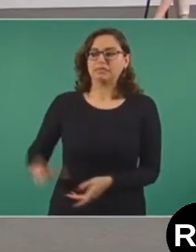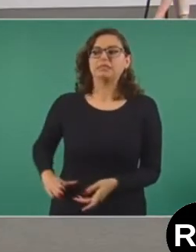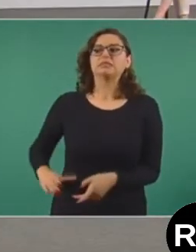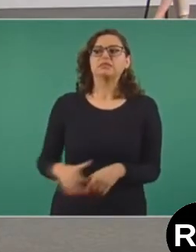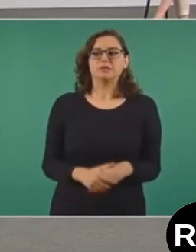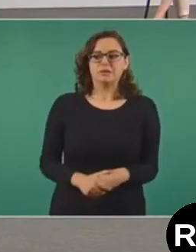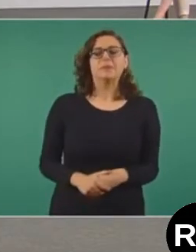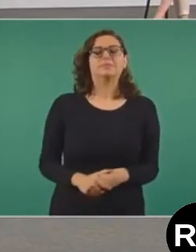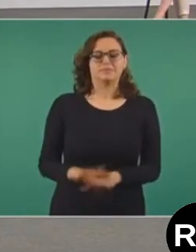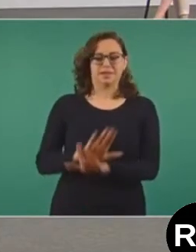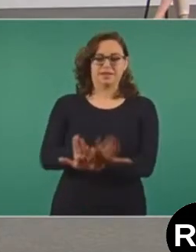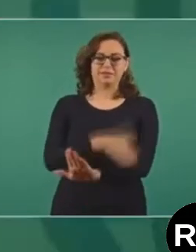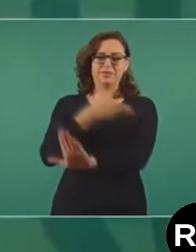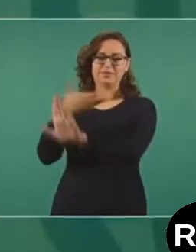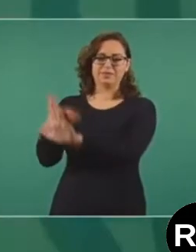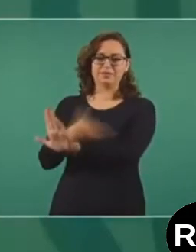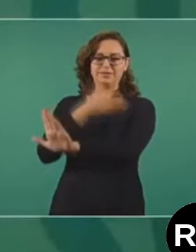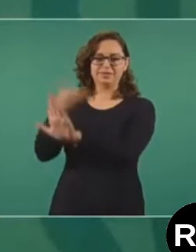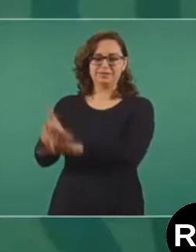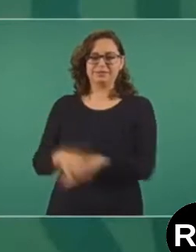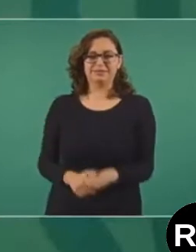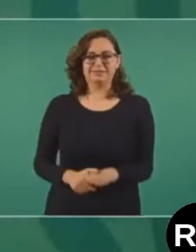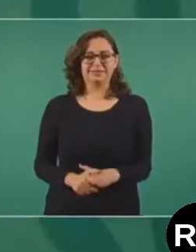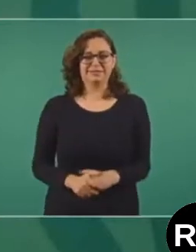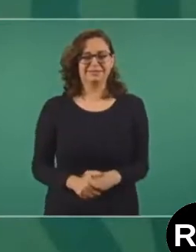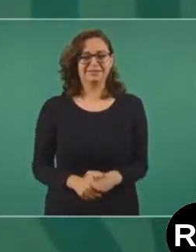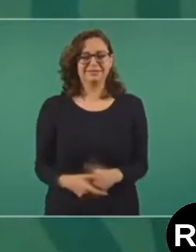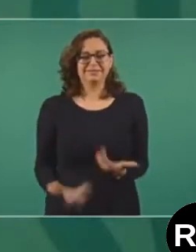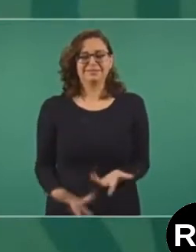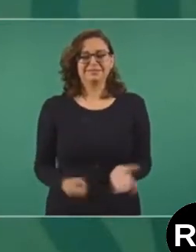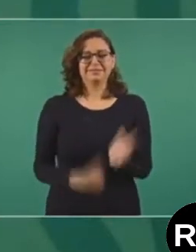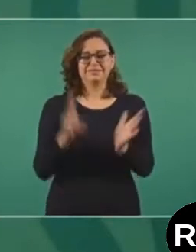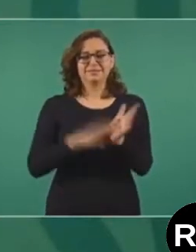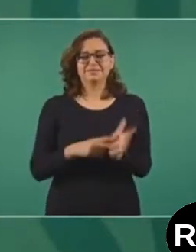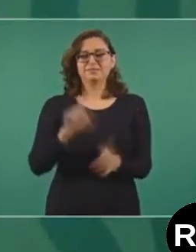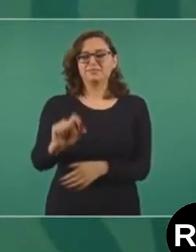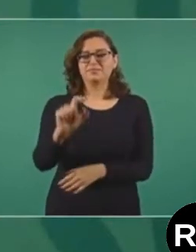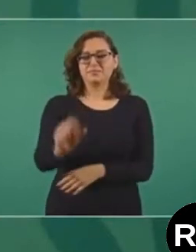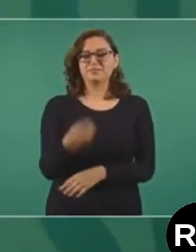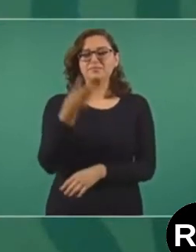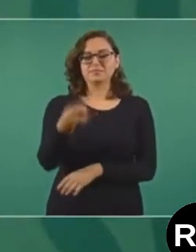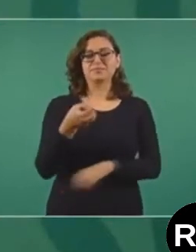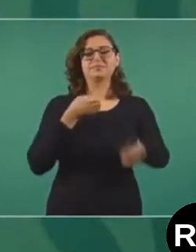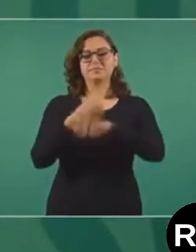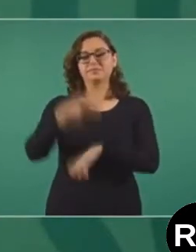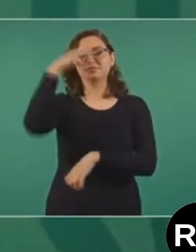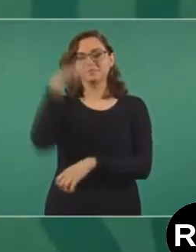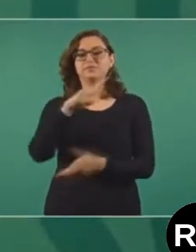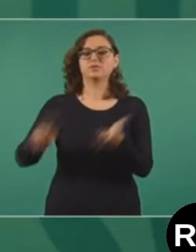Porque en el 2023 vienen elecciones en el Estado de México.